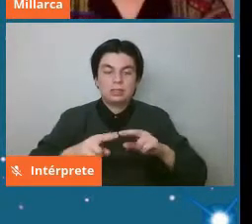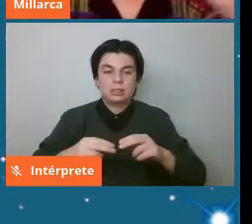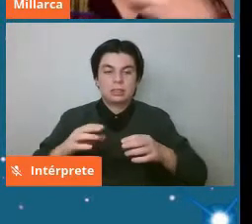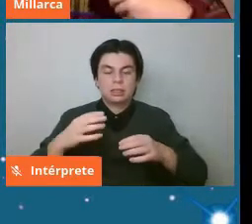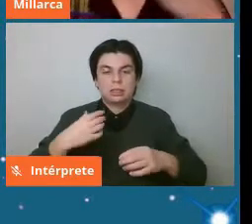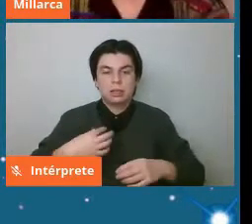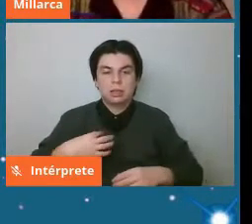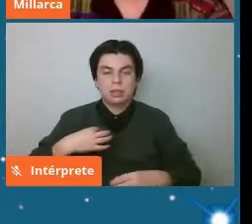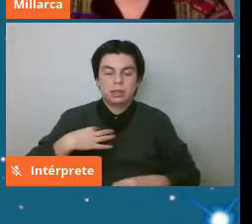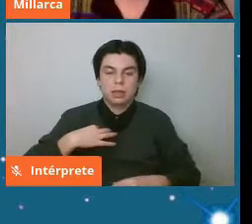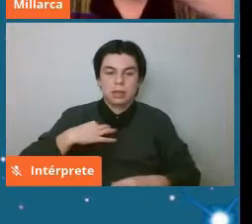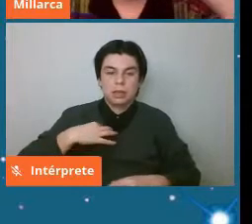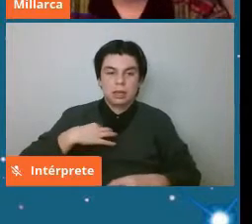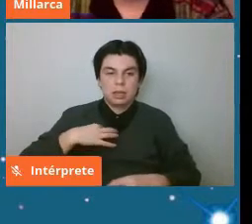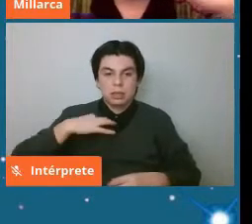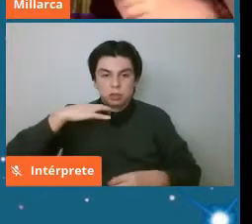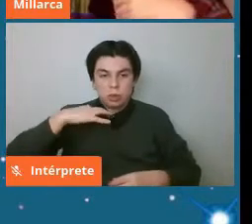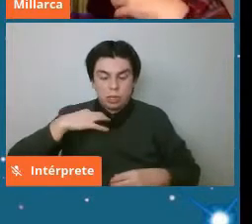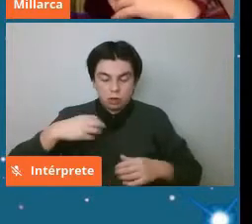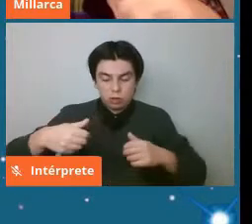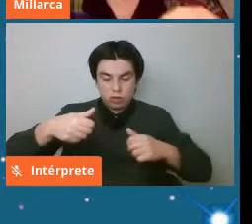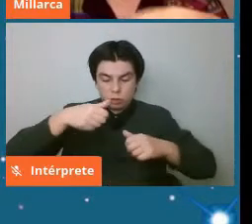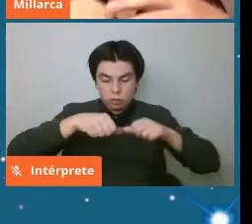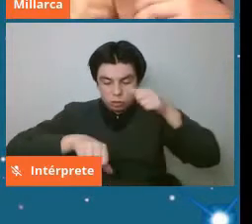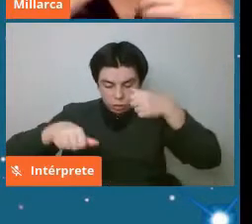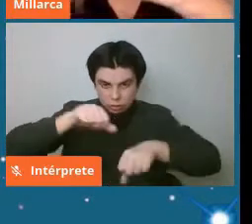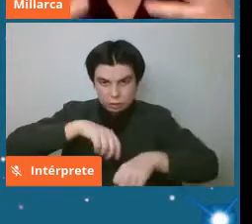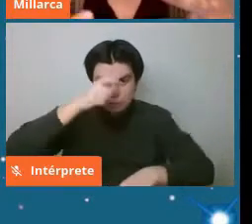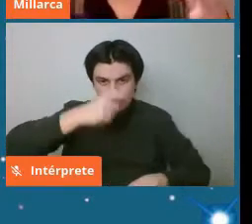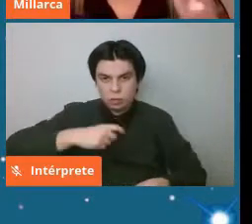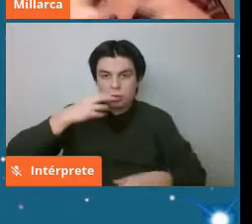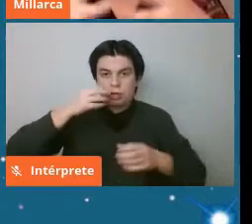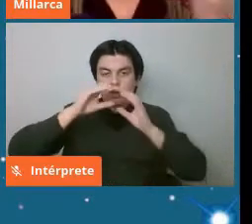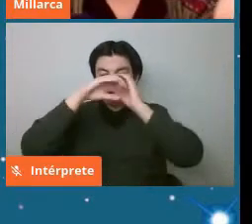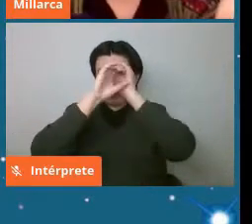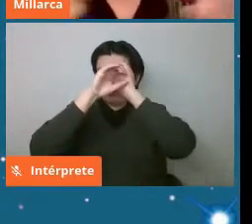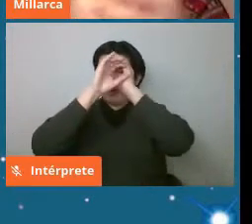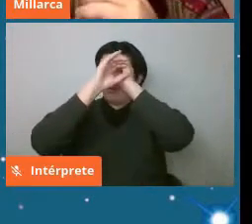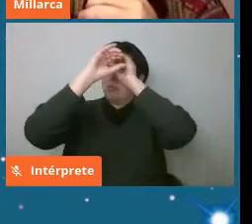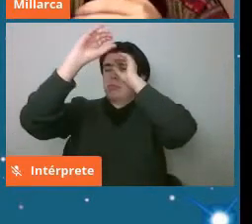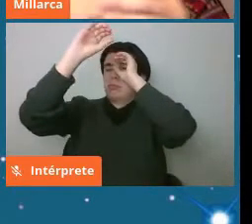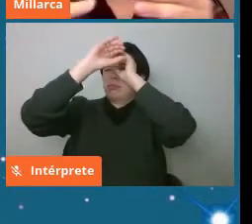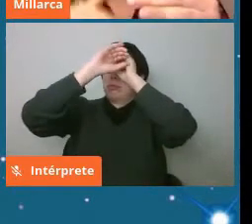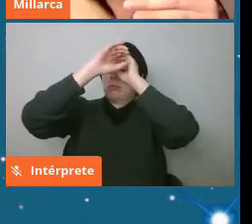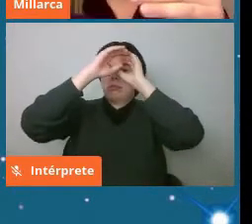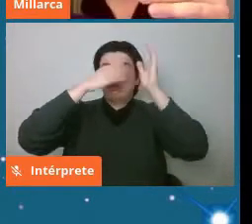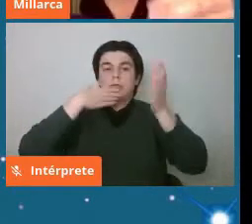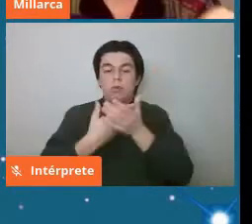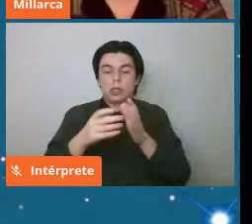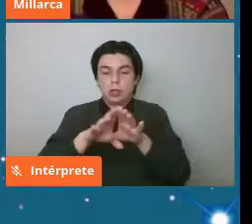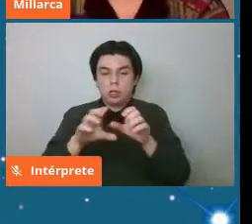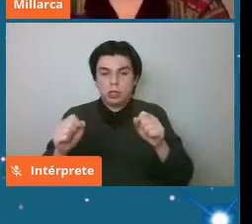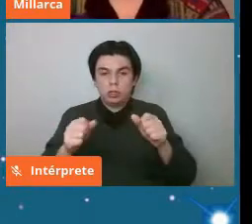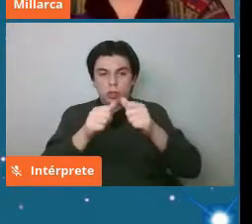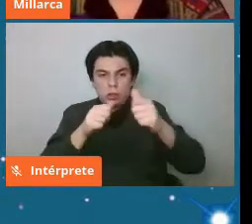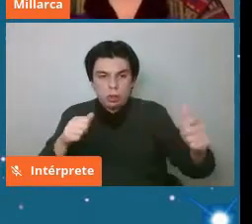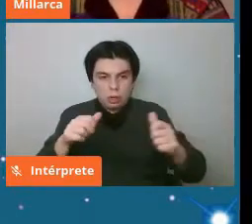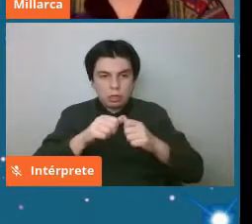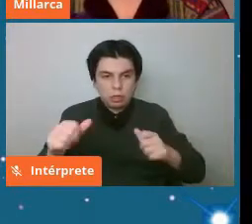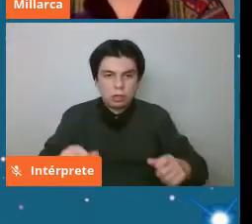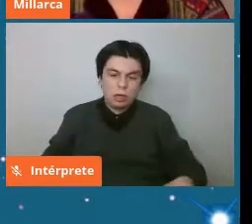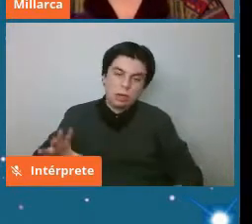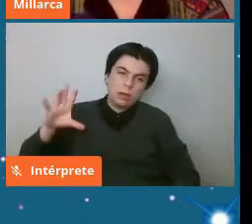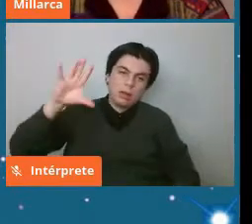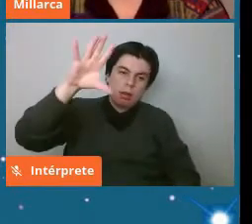gente que se anime a tener una cámara y estar analizando datos y luego cuando se tengan las trayectorias poder entonces ir a